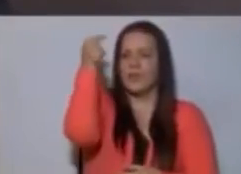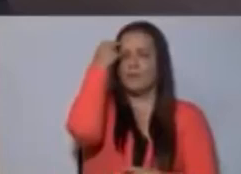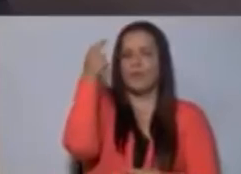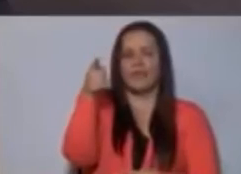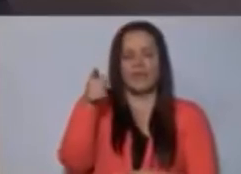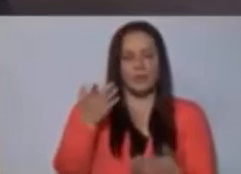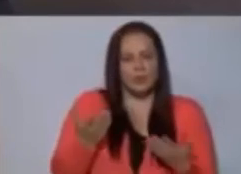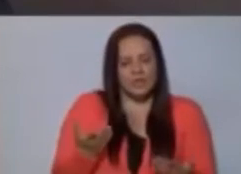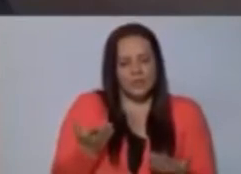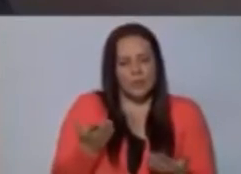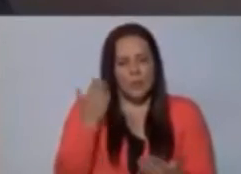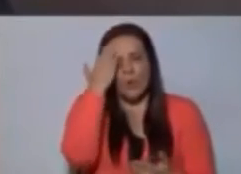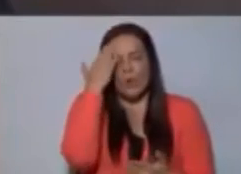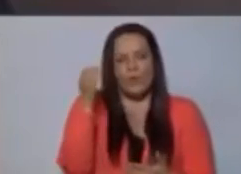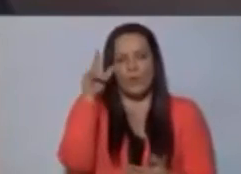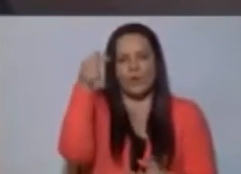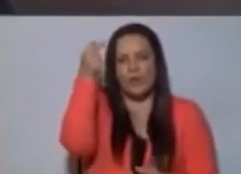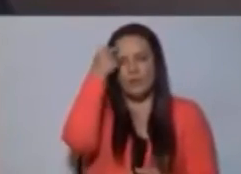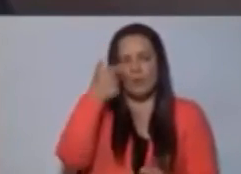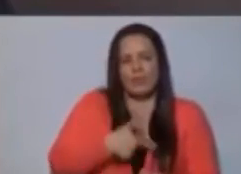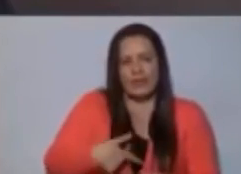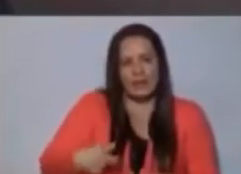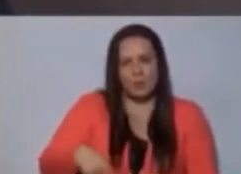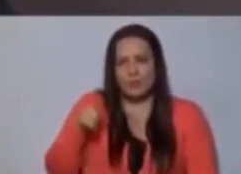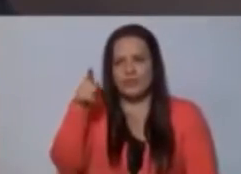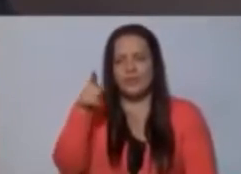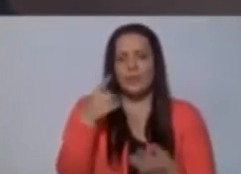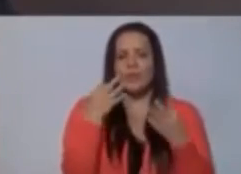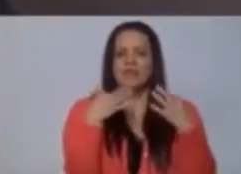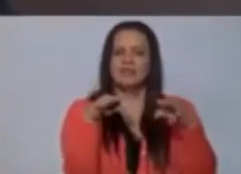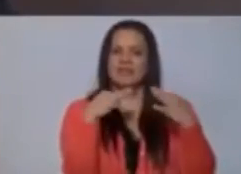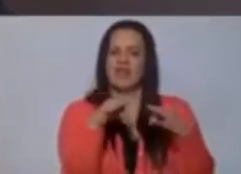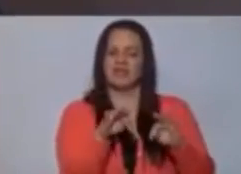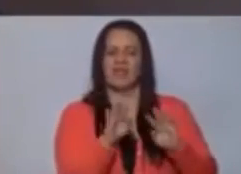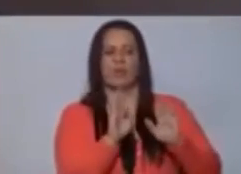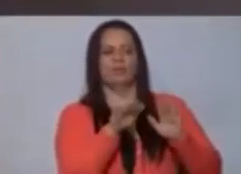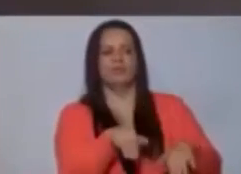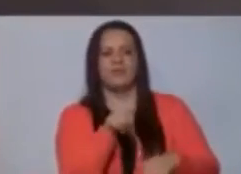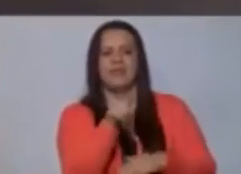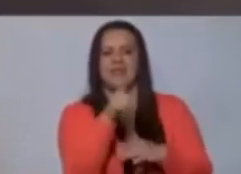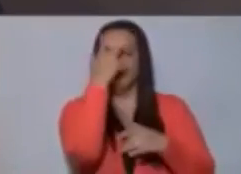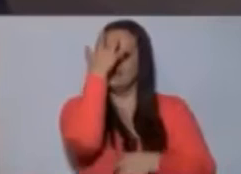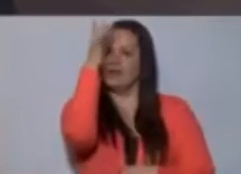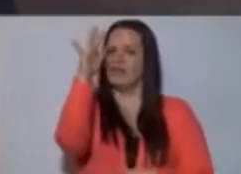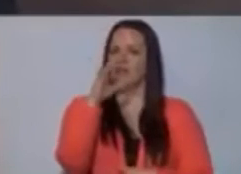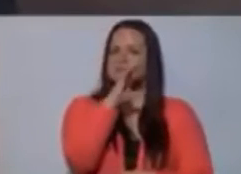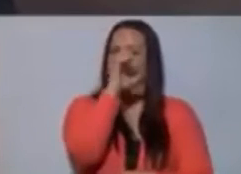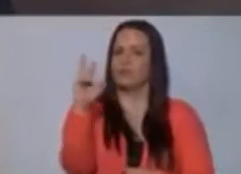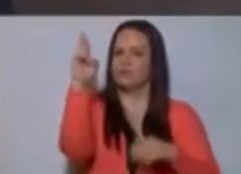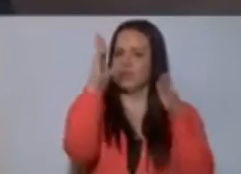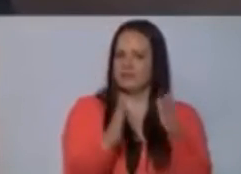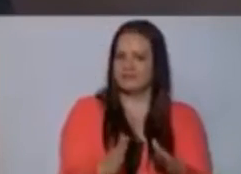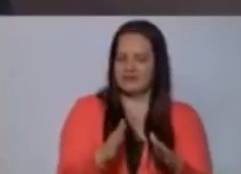trata con desprecio la inteligencia de los costarricenses?